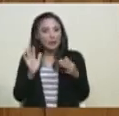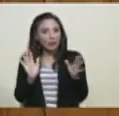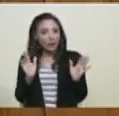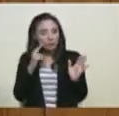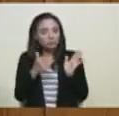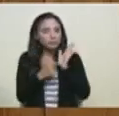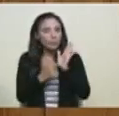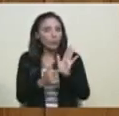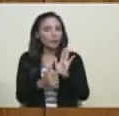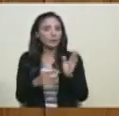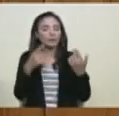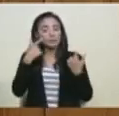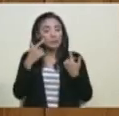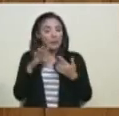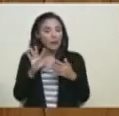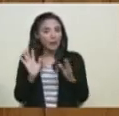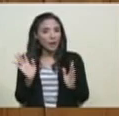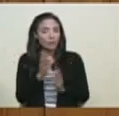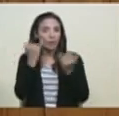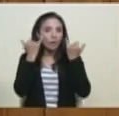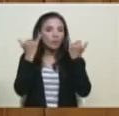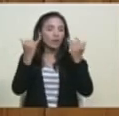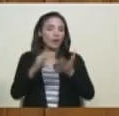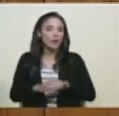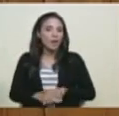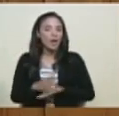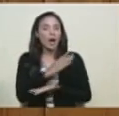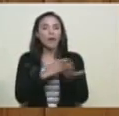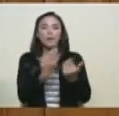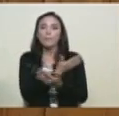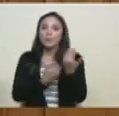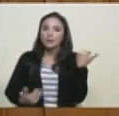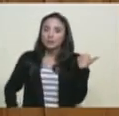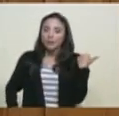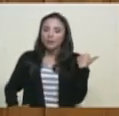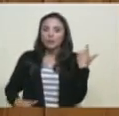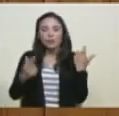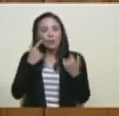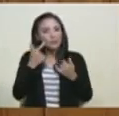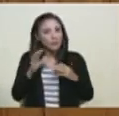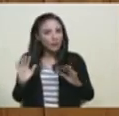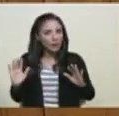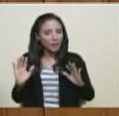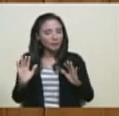ha conocido previamente el intento de asesinato de un presidente de la República.